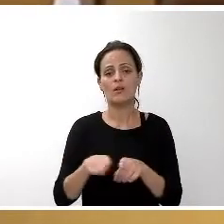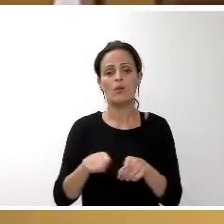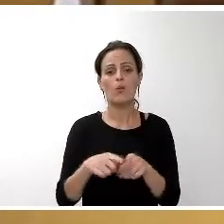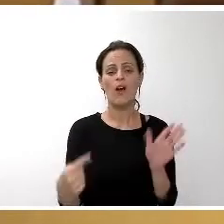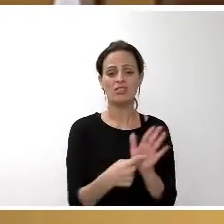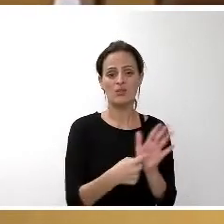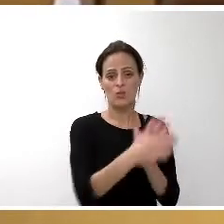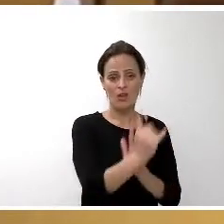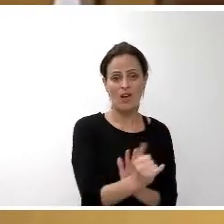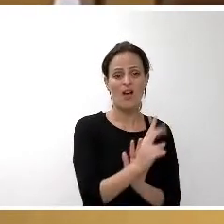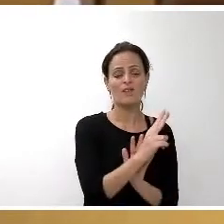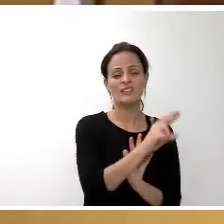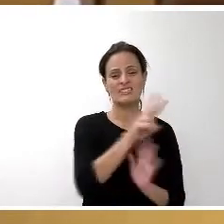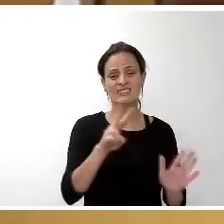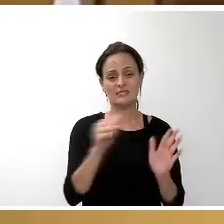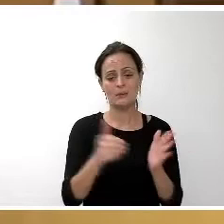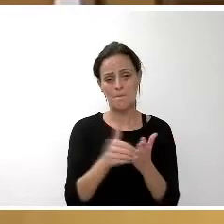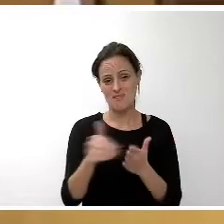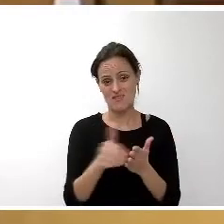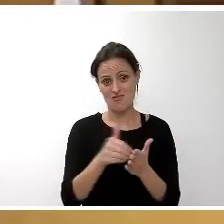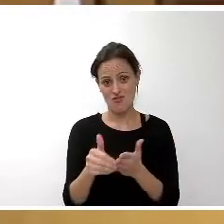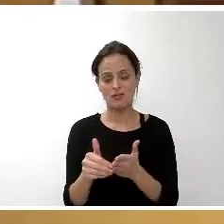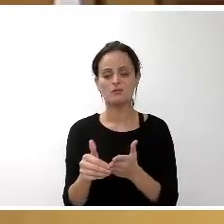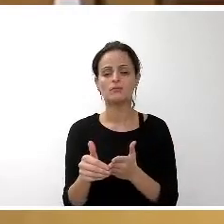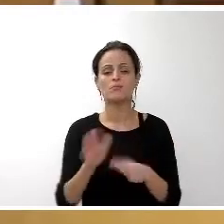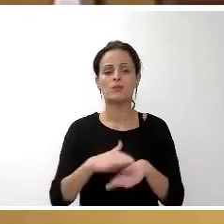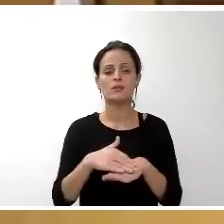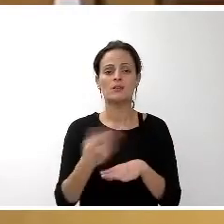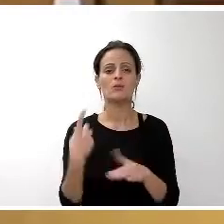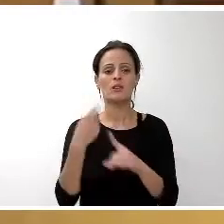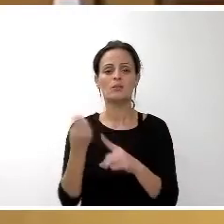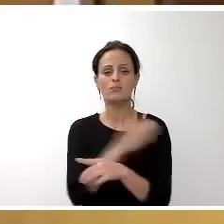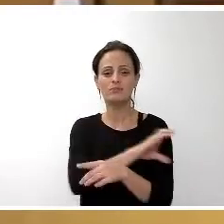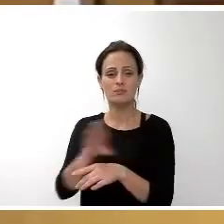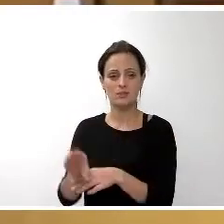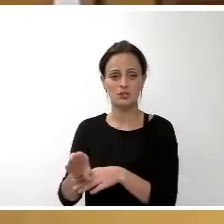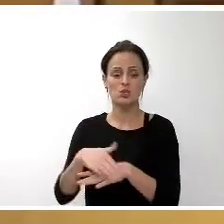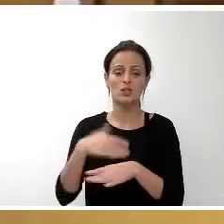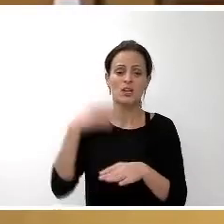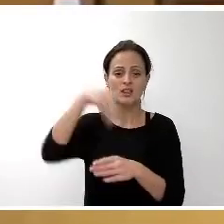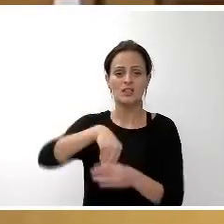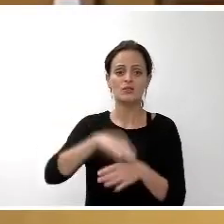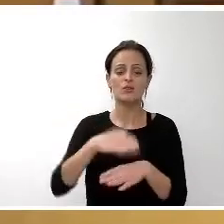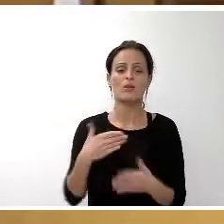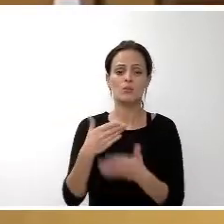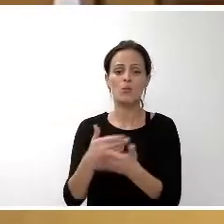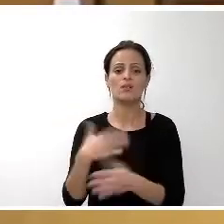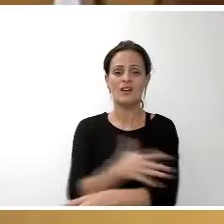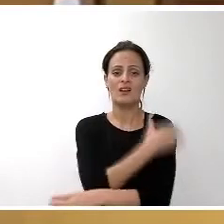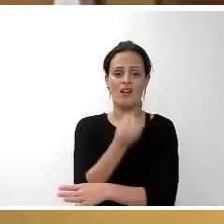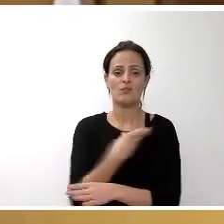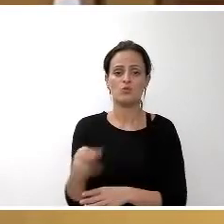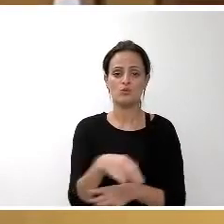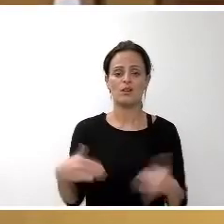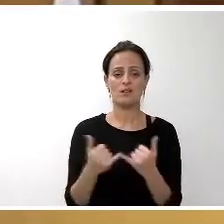.310.798 euros para la financiación de inversiones contenidas en el presupuesto del Cabildo Insular de Tenerife para el